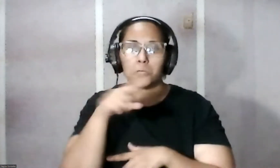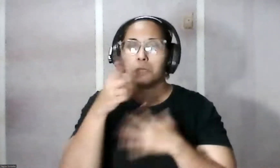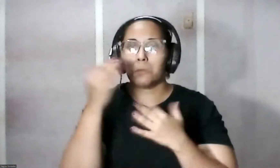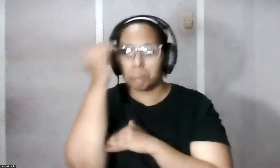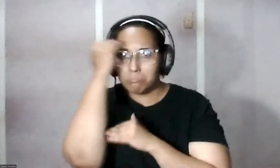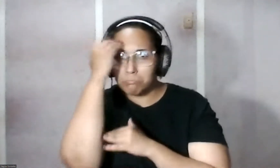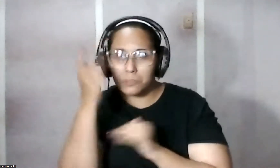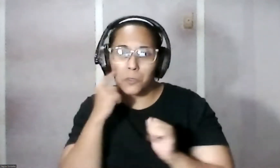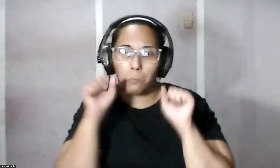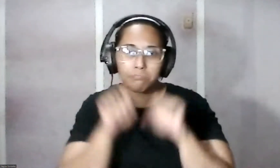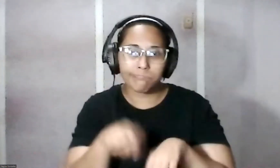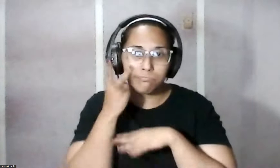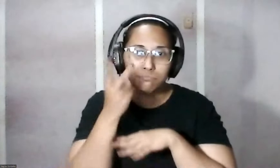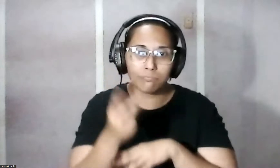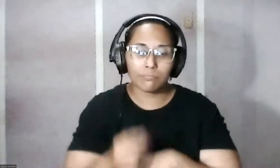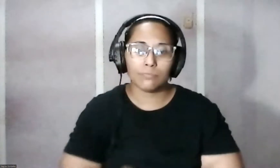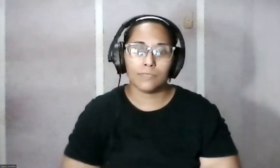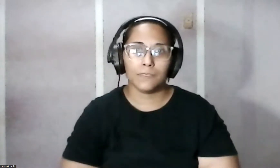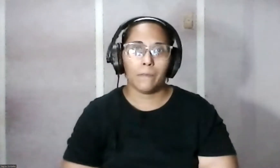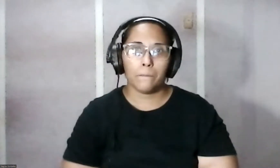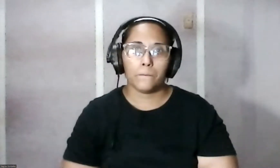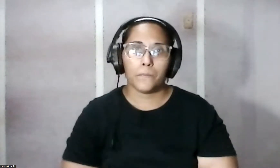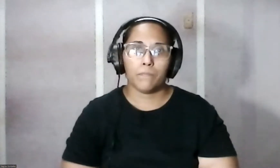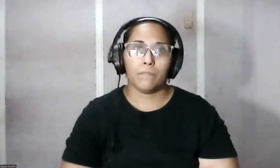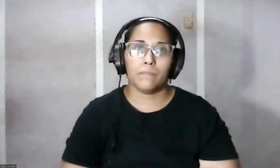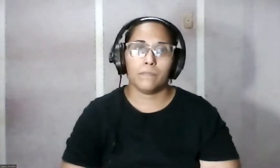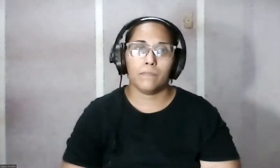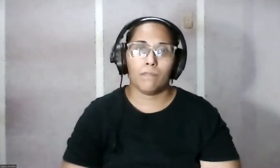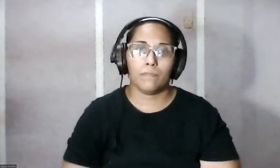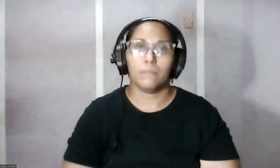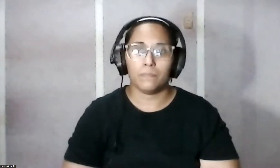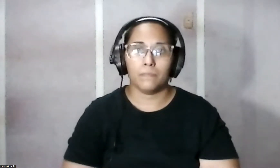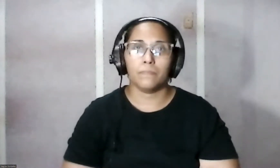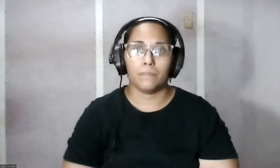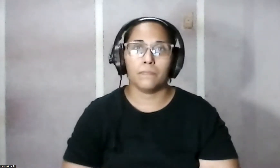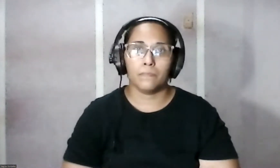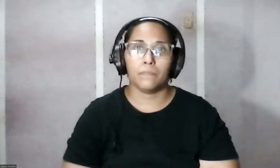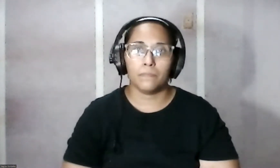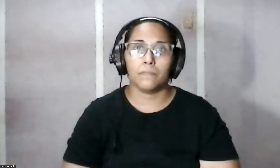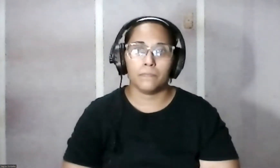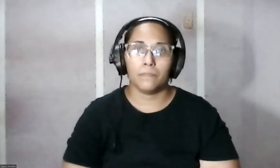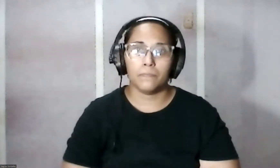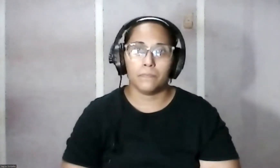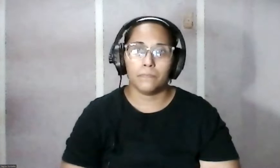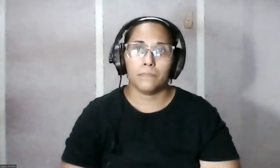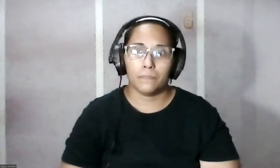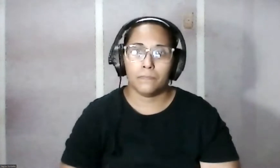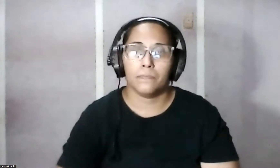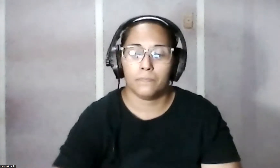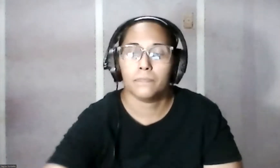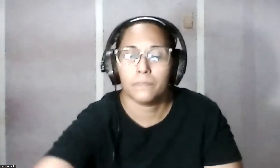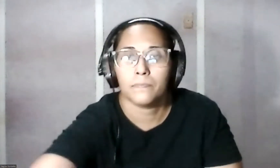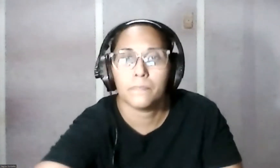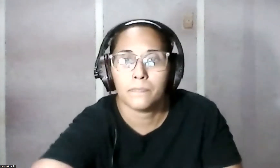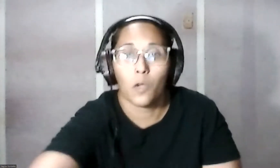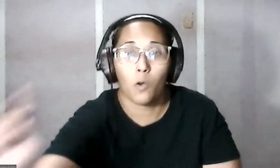y te puedan ver pero yo creo que ya lo estoy compartiendo ¿no? ¿no? sí aportamos un minutito